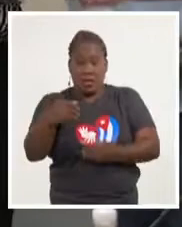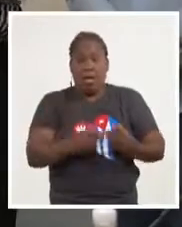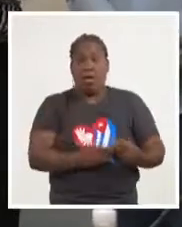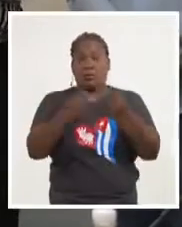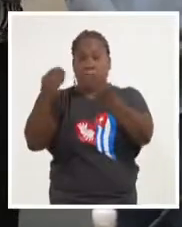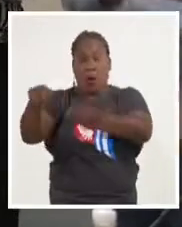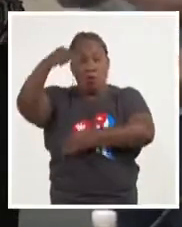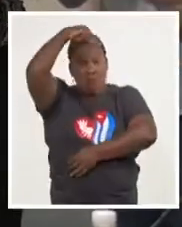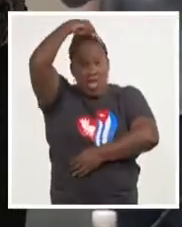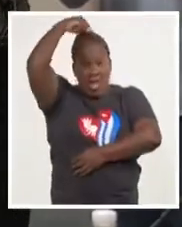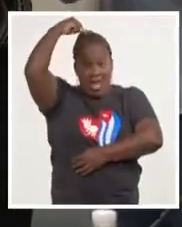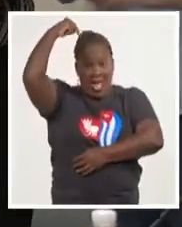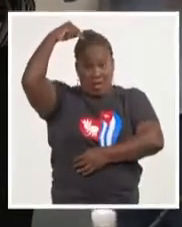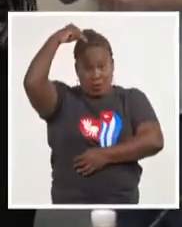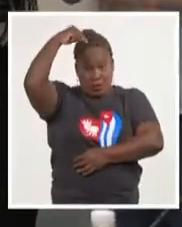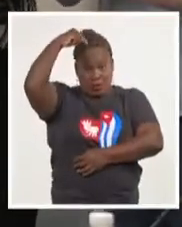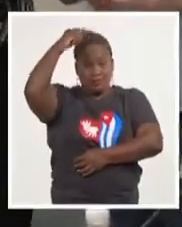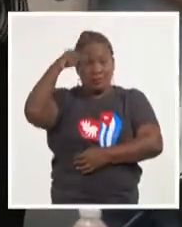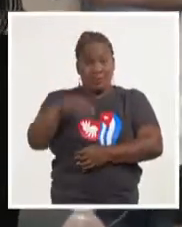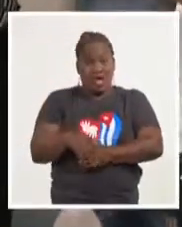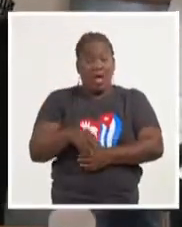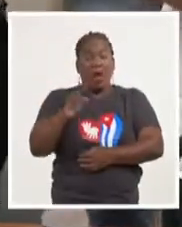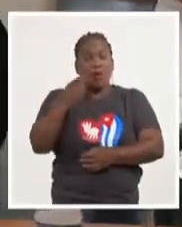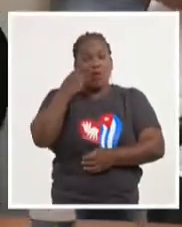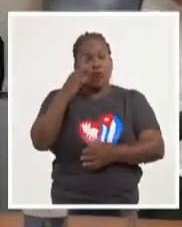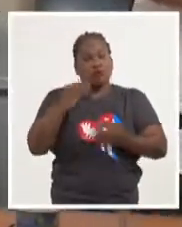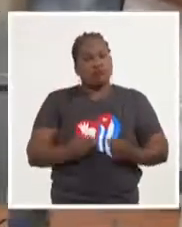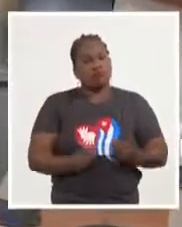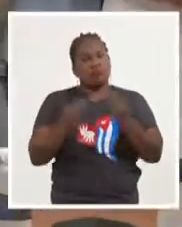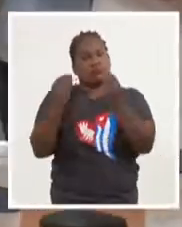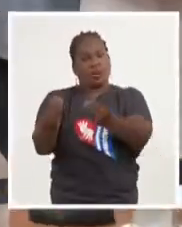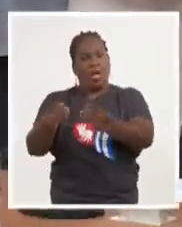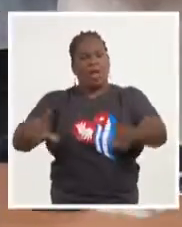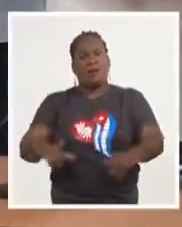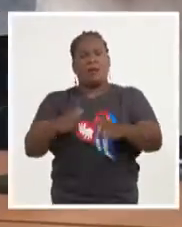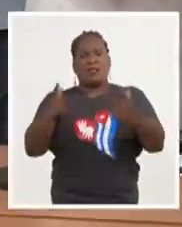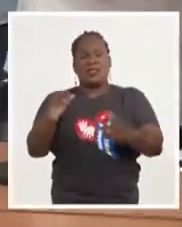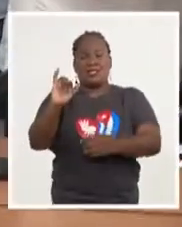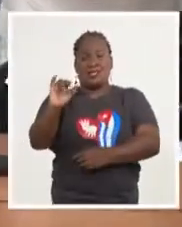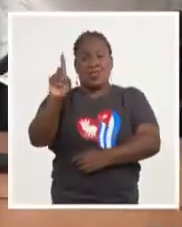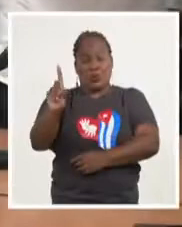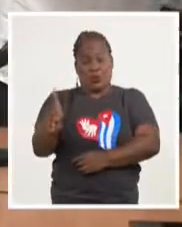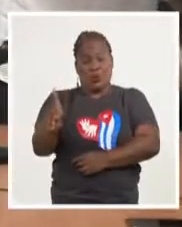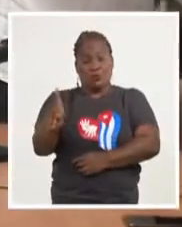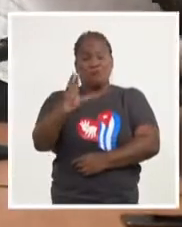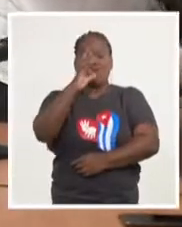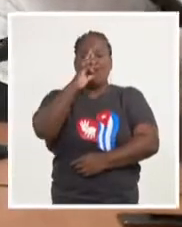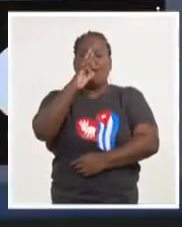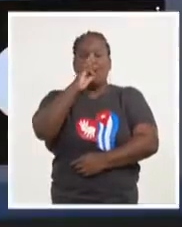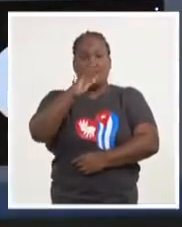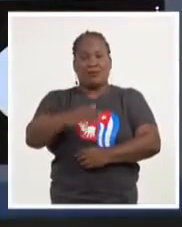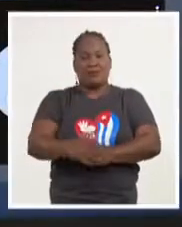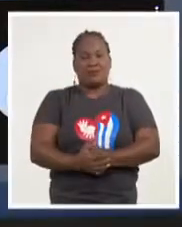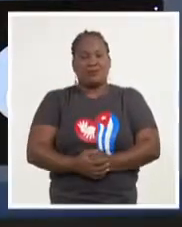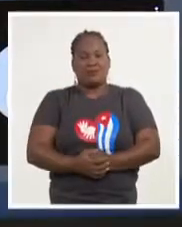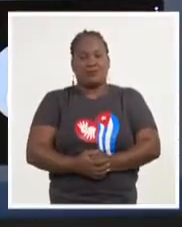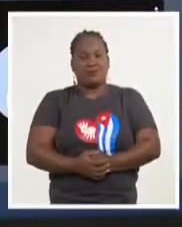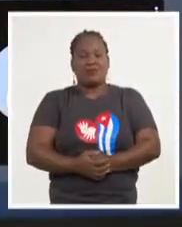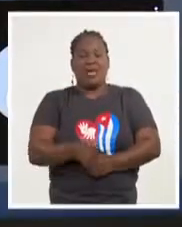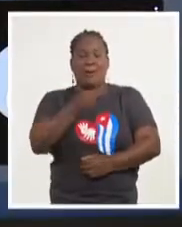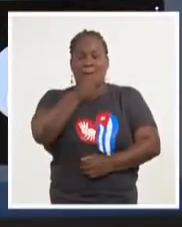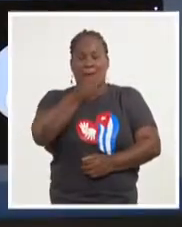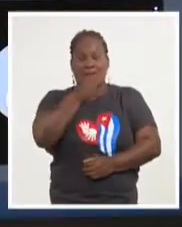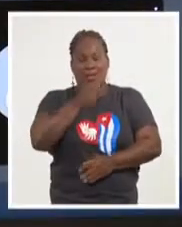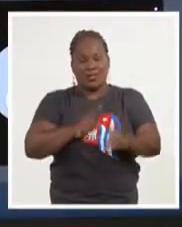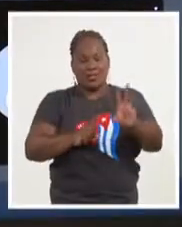Gerardo Hernández Nordelo un reconocimiento por el aniversario 61 de los CDR. Miguel Ángel